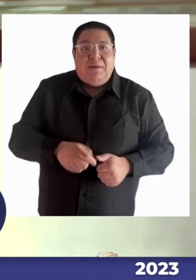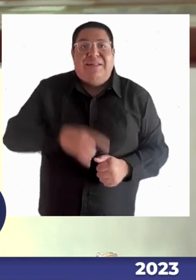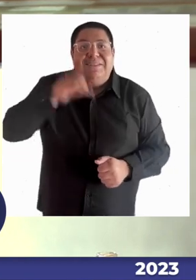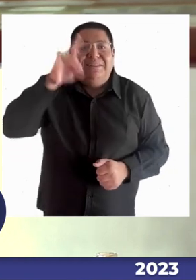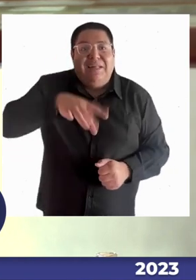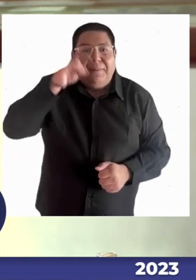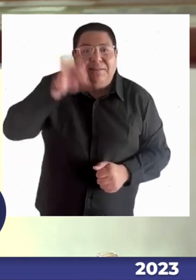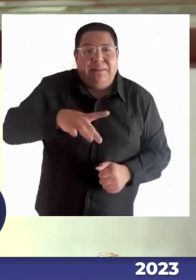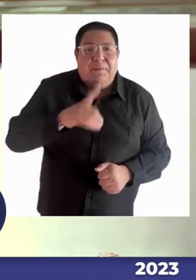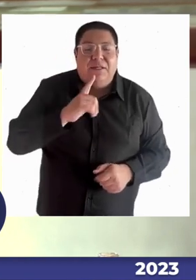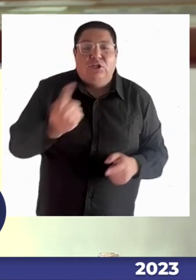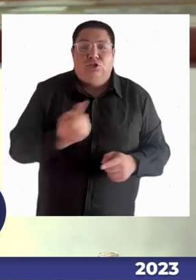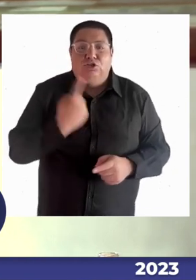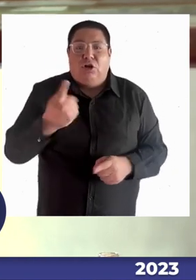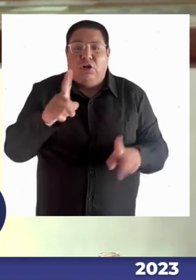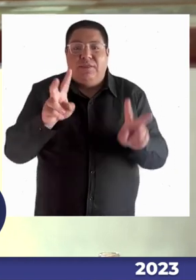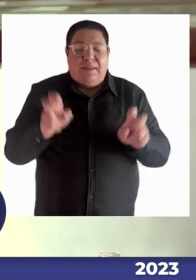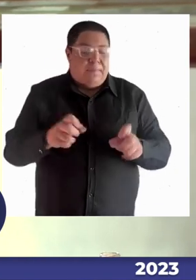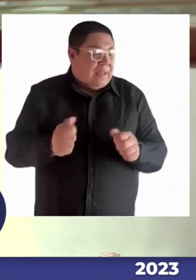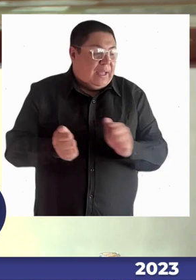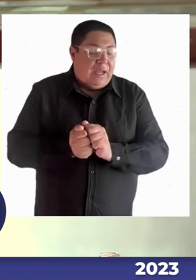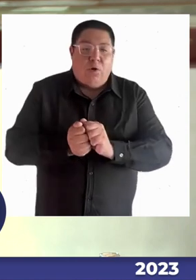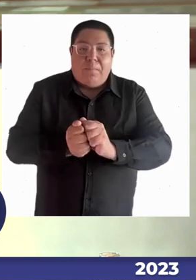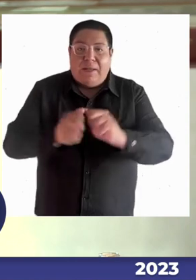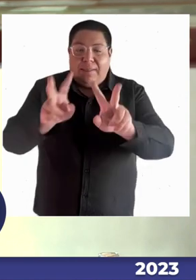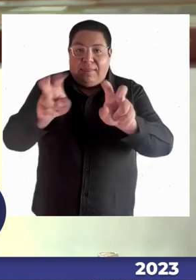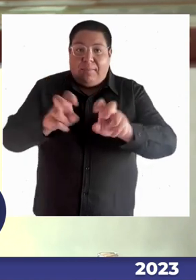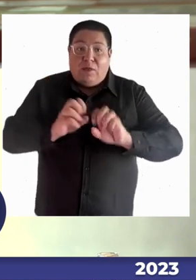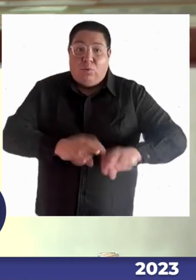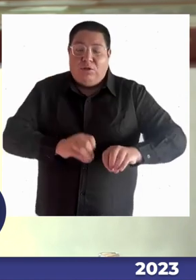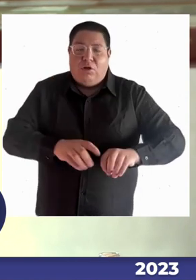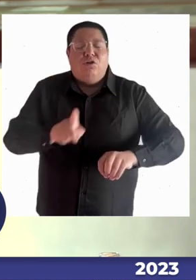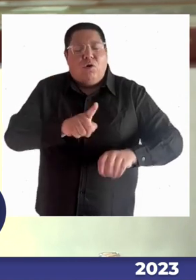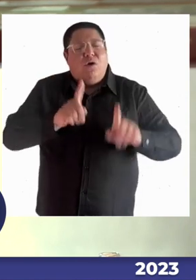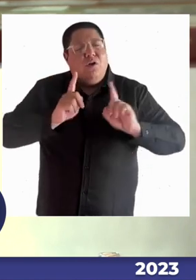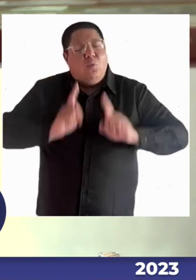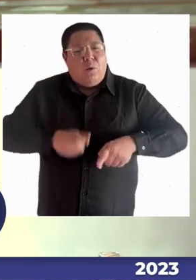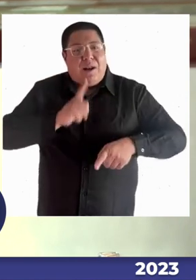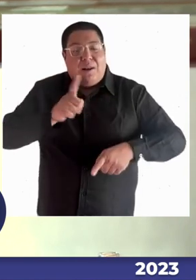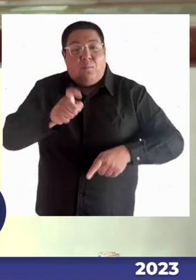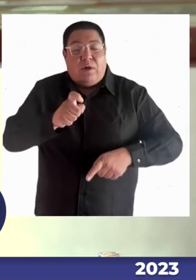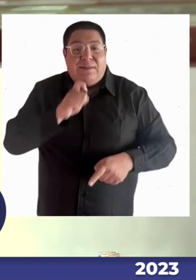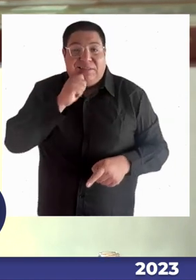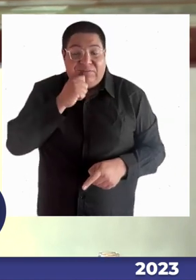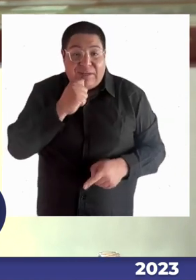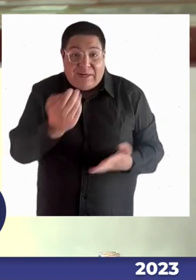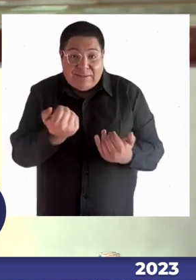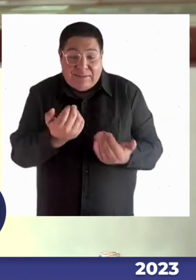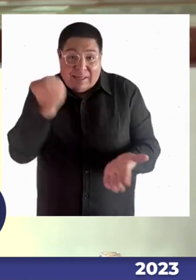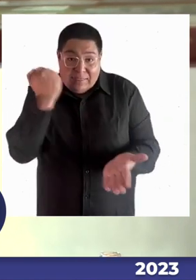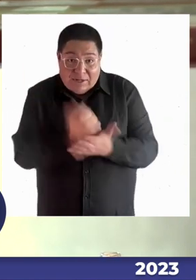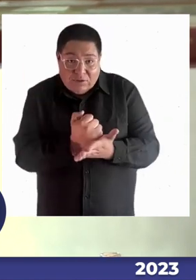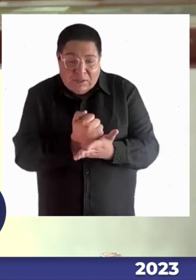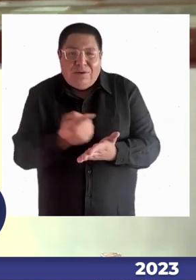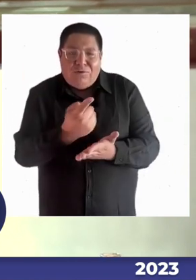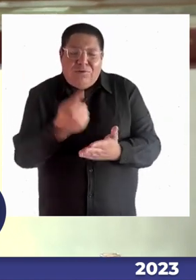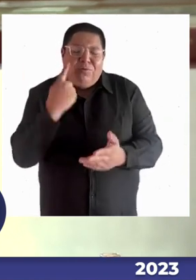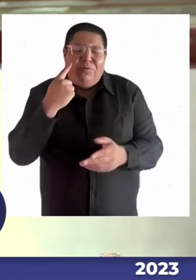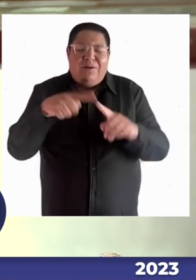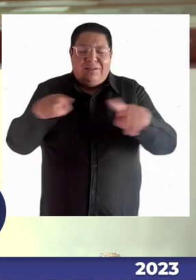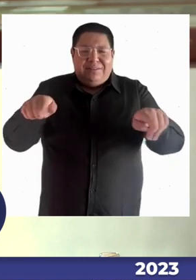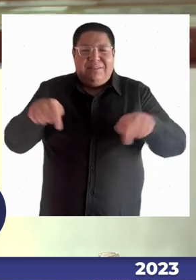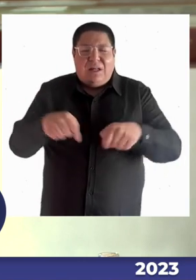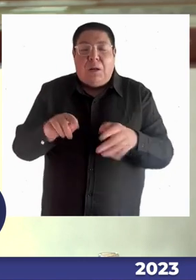tremenda de pensar que a lo mejor pueden estar vulnerando a un estudiante y eso es tremendamente dramático, porque a ellos también les impacta y les golpea,